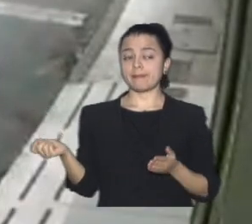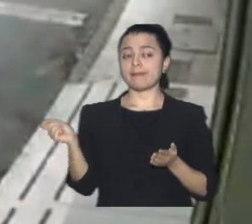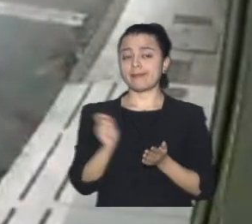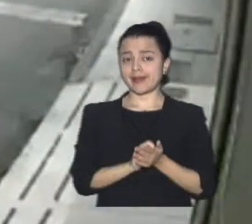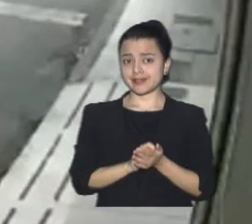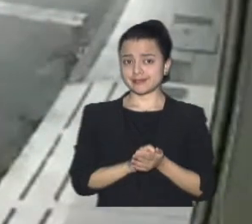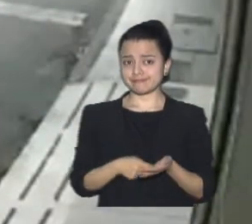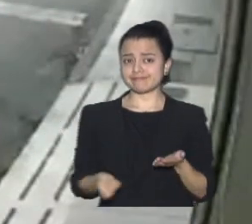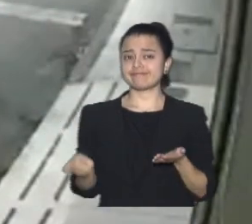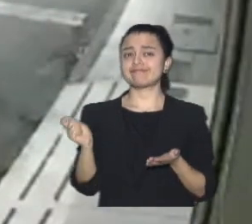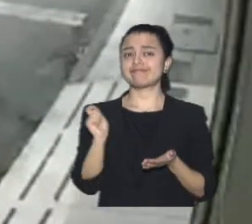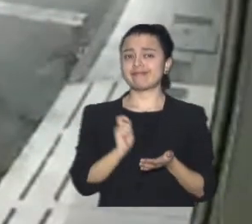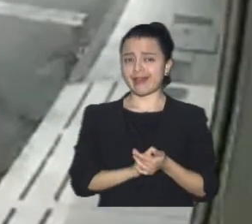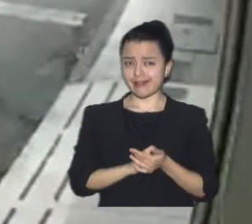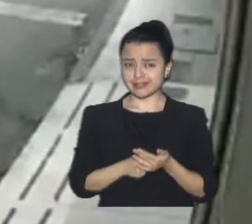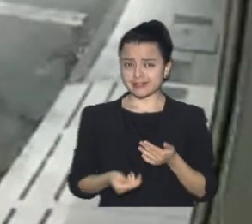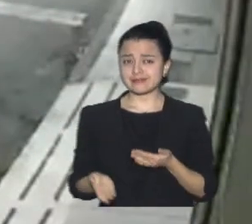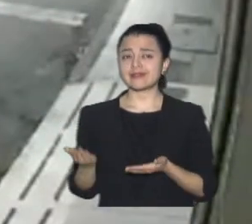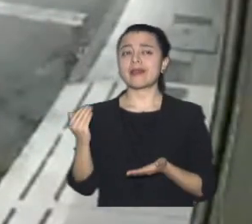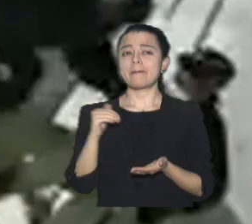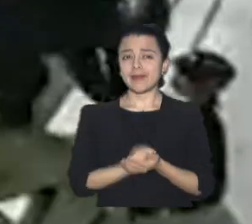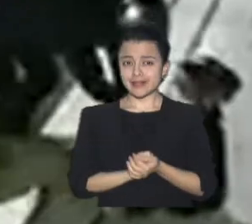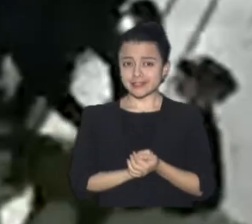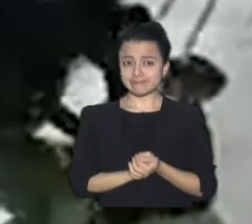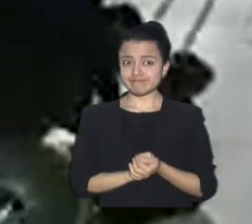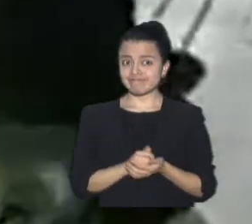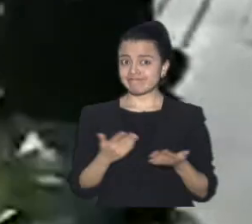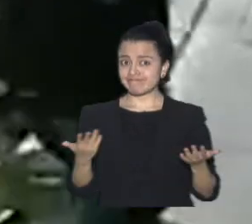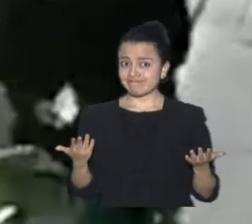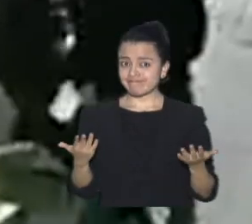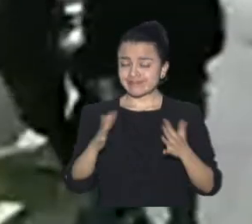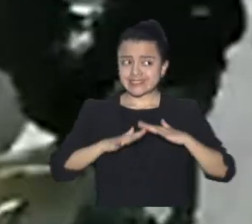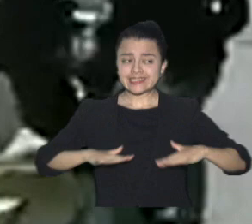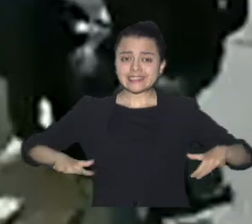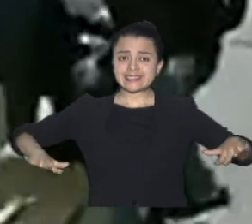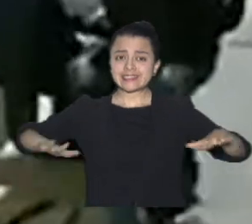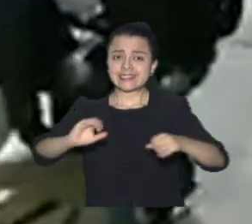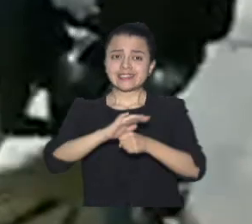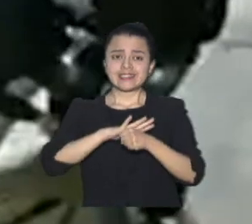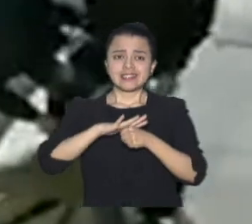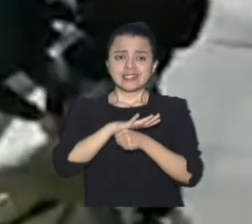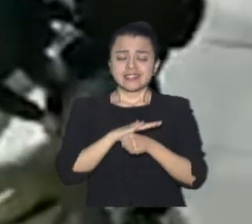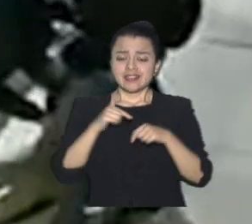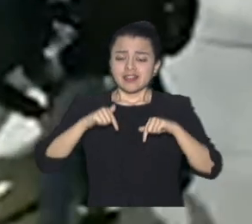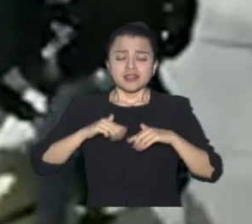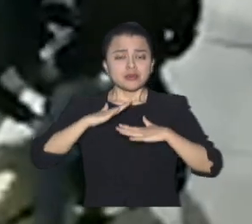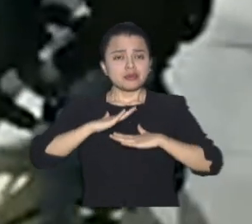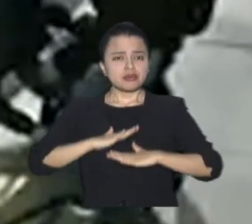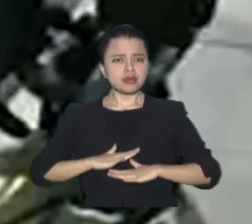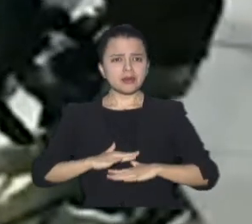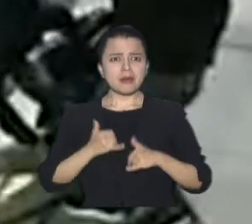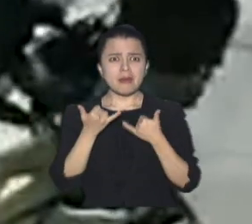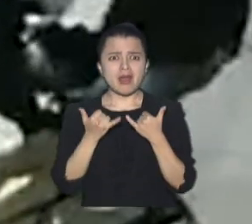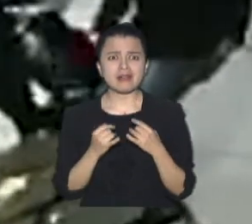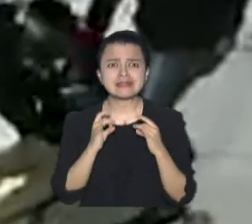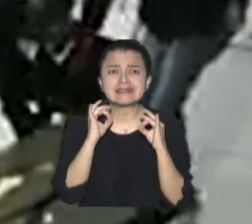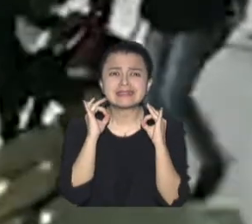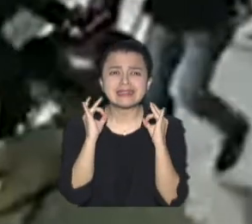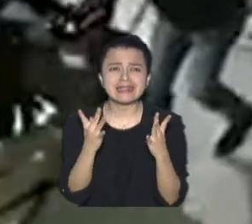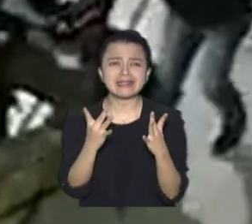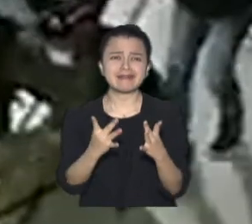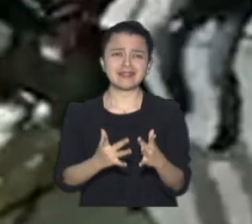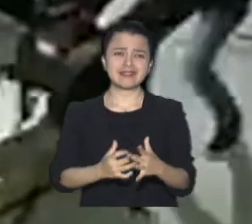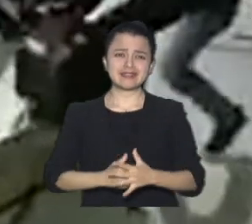Presentando Varios En el transcurso De los días Los habitantes Del sector Aseguran Que solía ser Una zona Muy tranquila Y que últimamente La